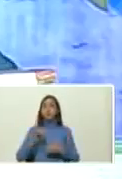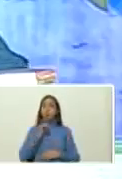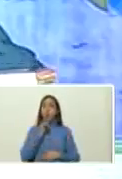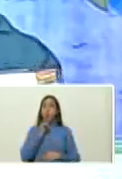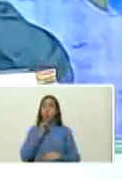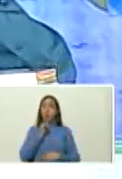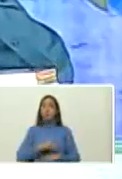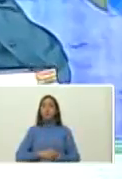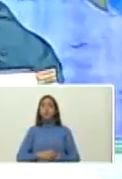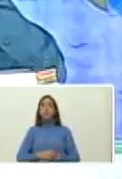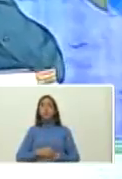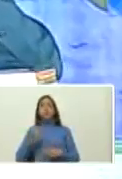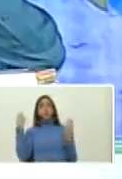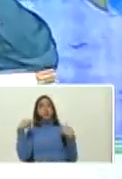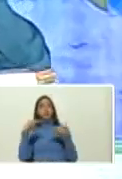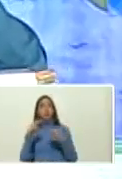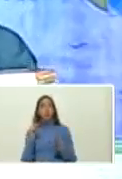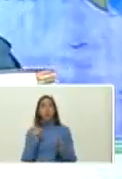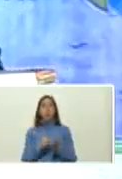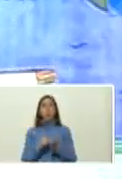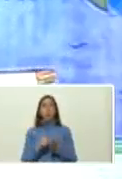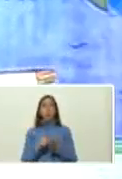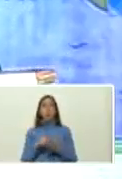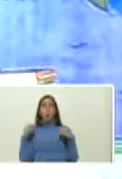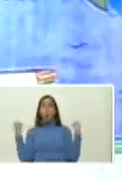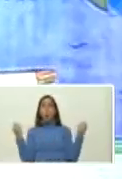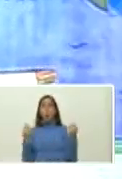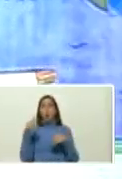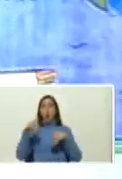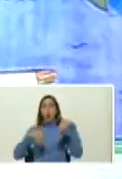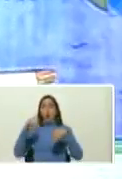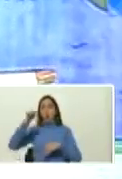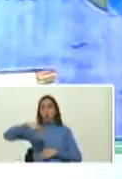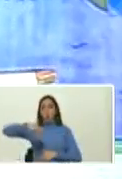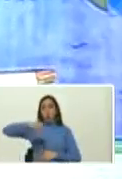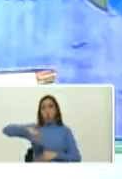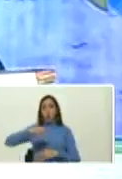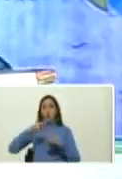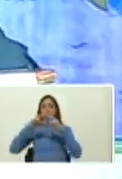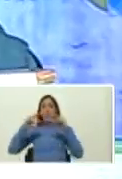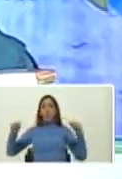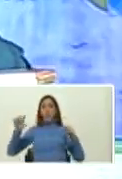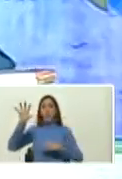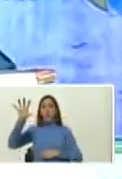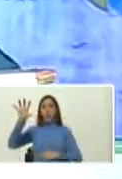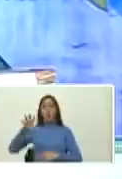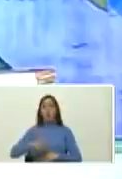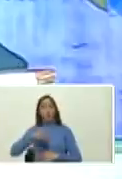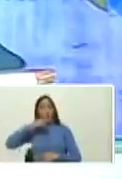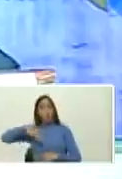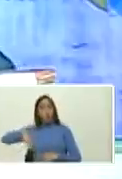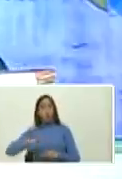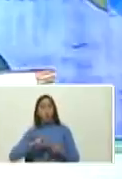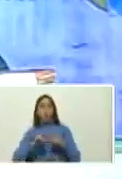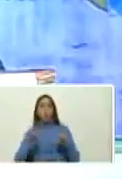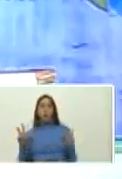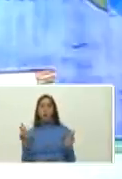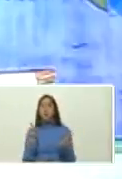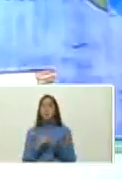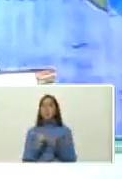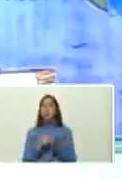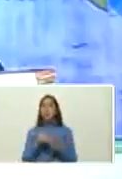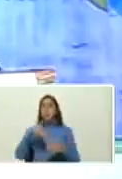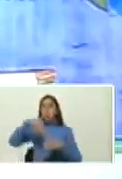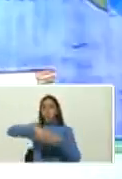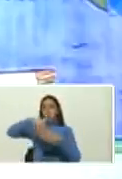buen nivel de participación popular en las elecciones de hoy el pueblo en paz participando